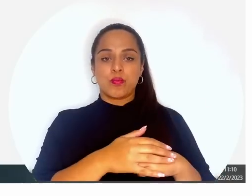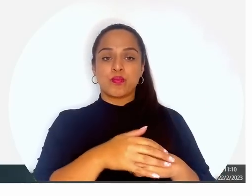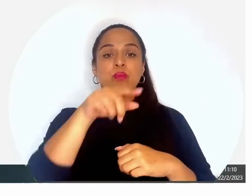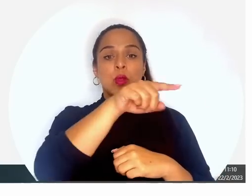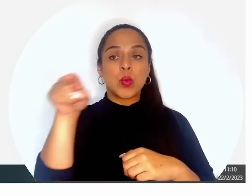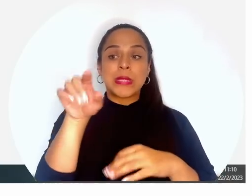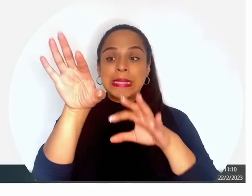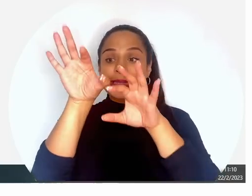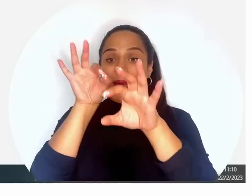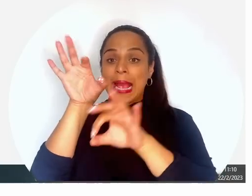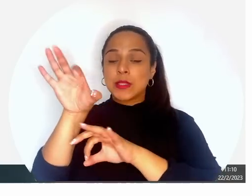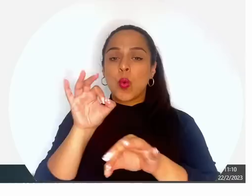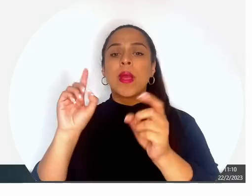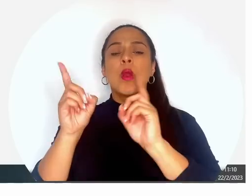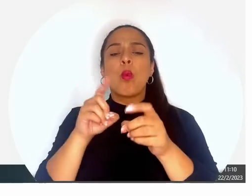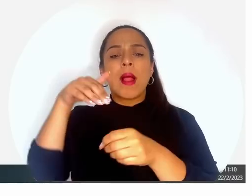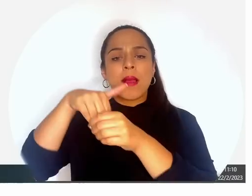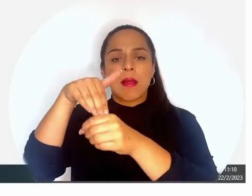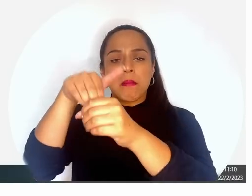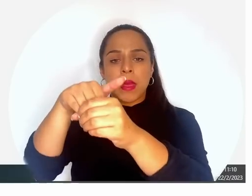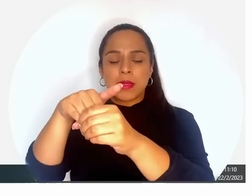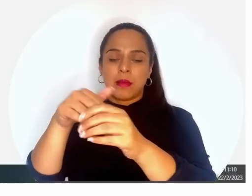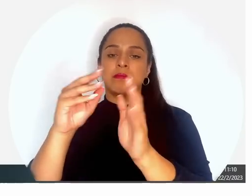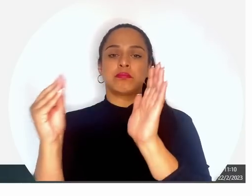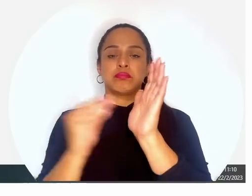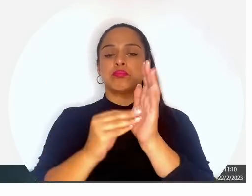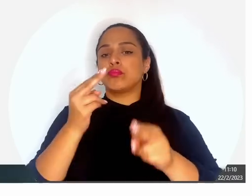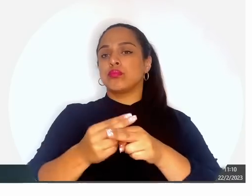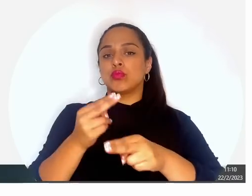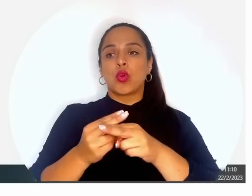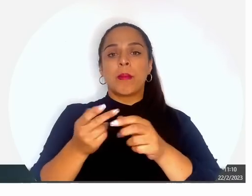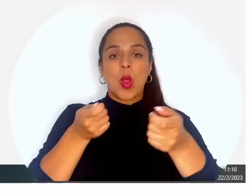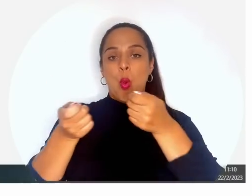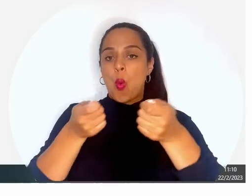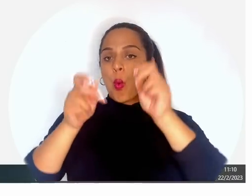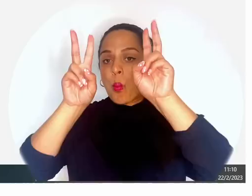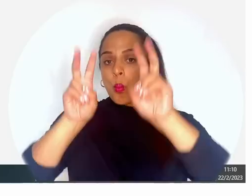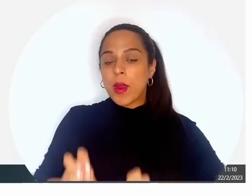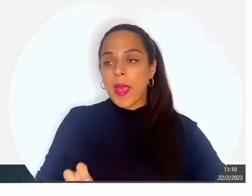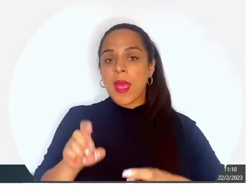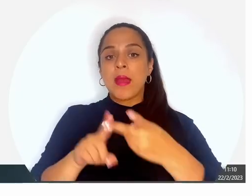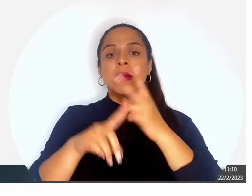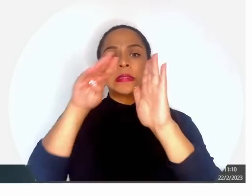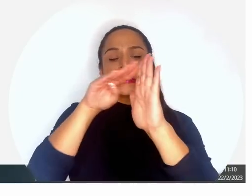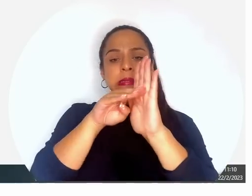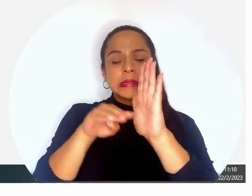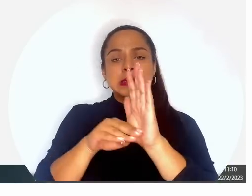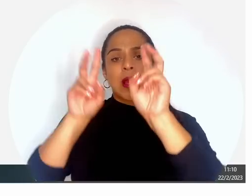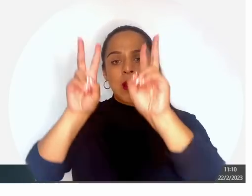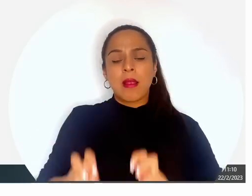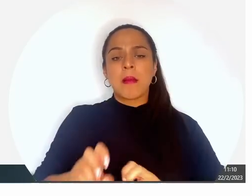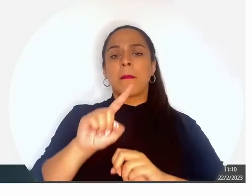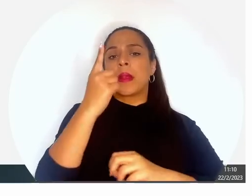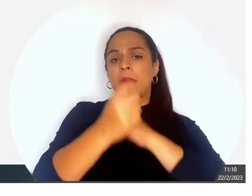vamos a poner registro de pruebas, ¿verdad? Puede ser registro de pruebas, registro de pruebas primer año, segundo año,